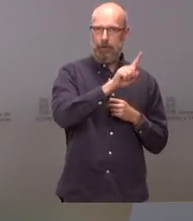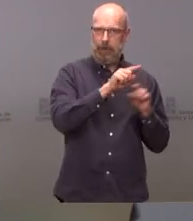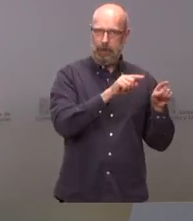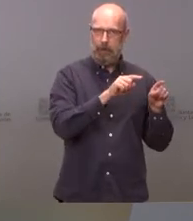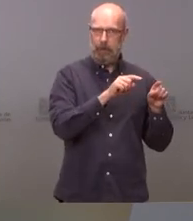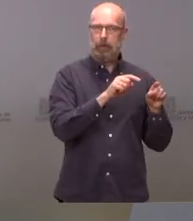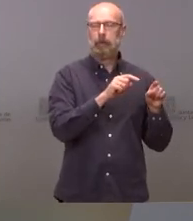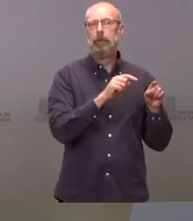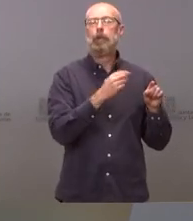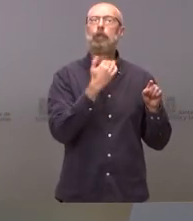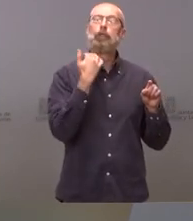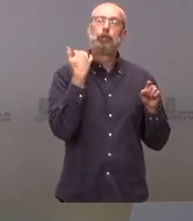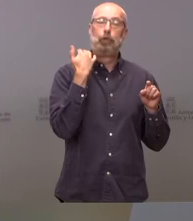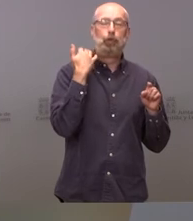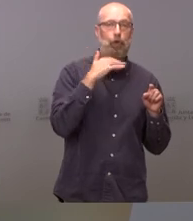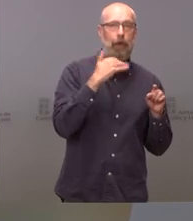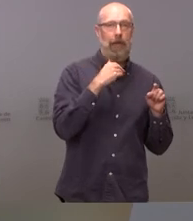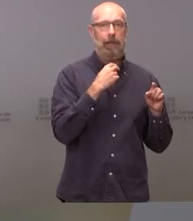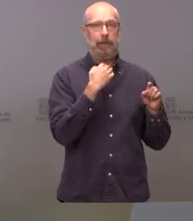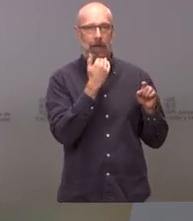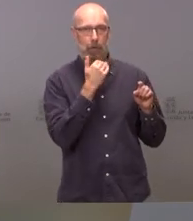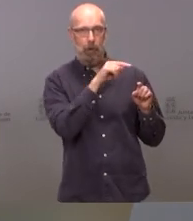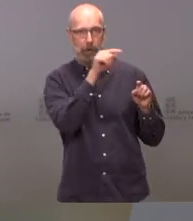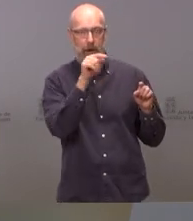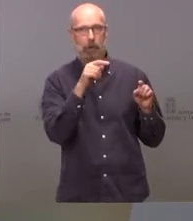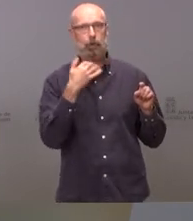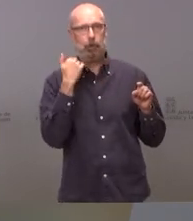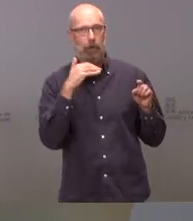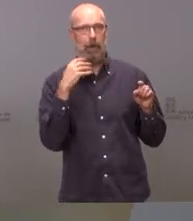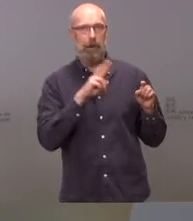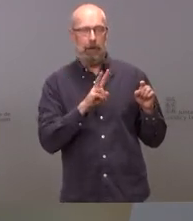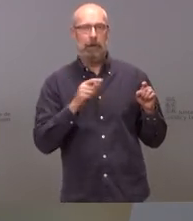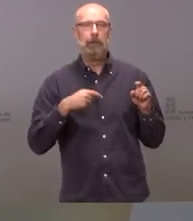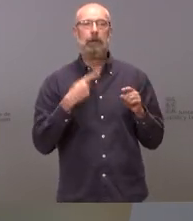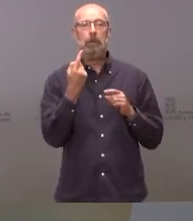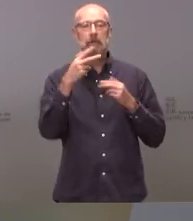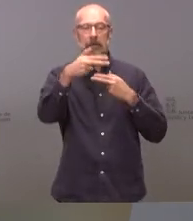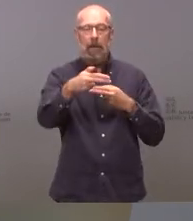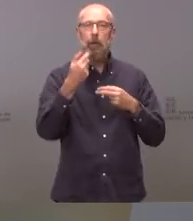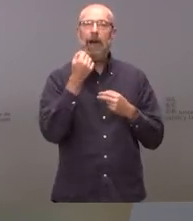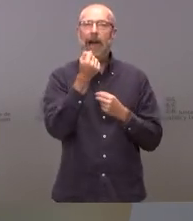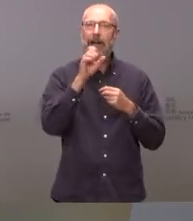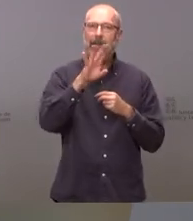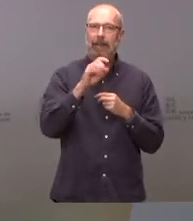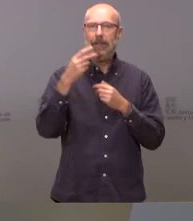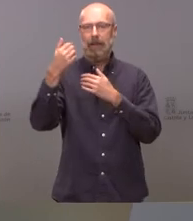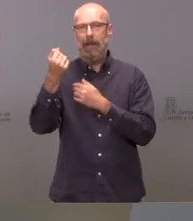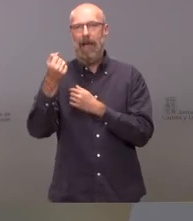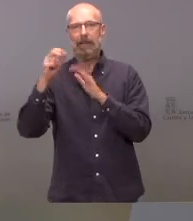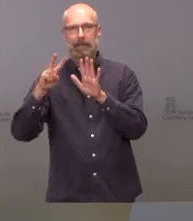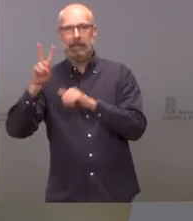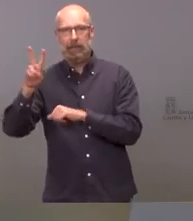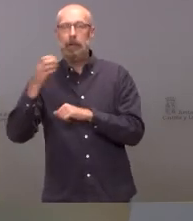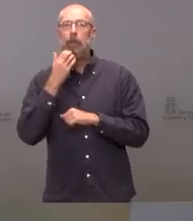Soria Zamora es decir Soria Valladolid un tramo en la A15 y un tramo en A73 pero no encontramos ninguna dotación para la